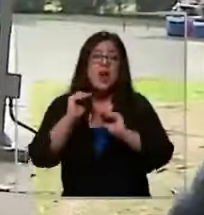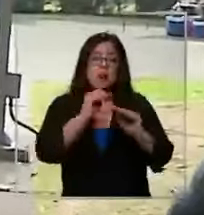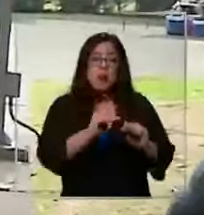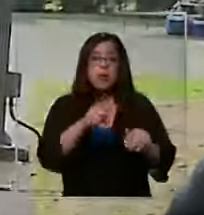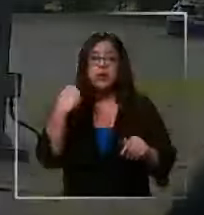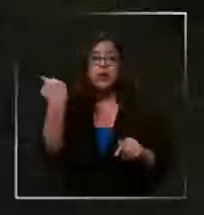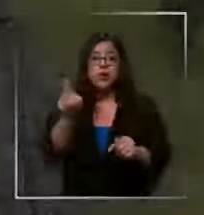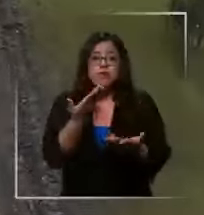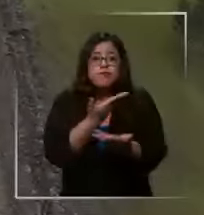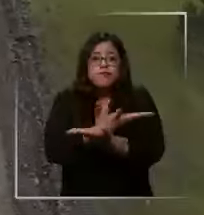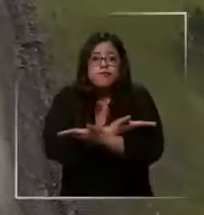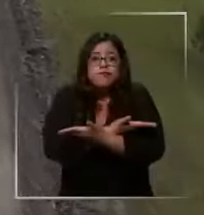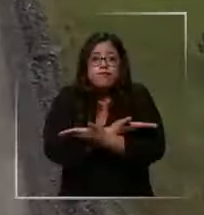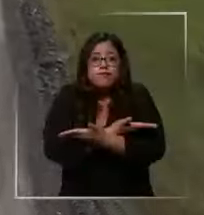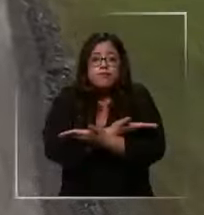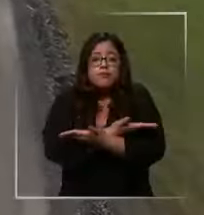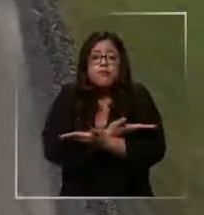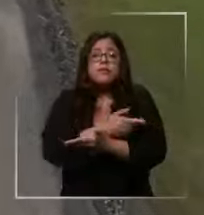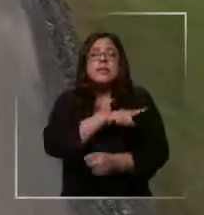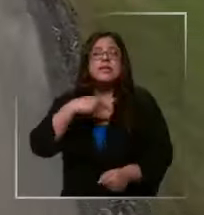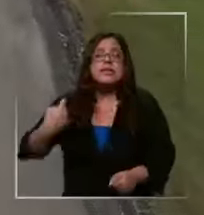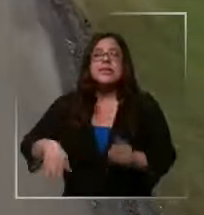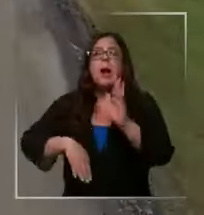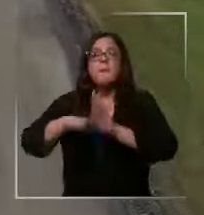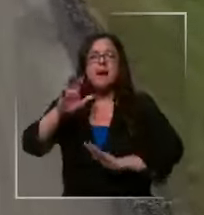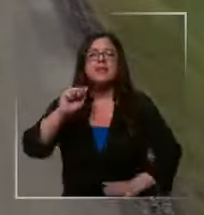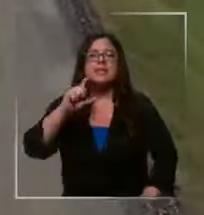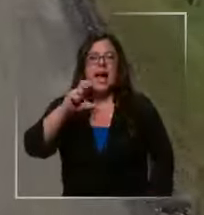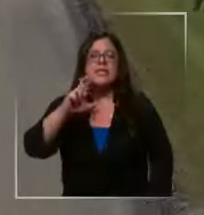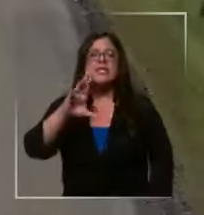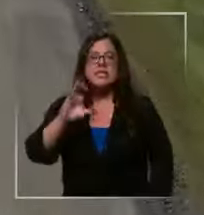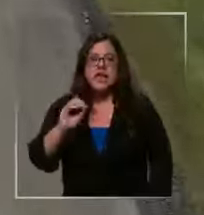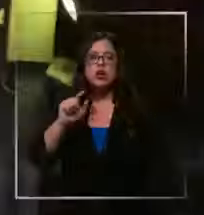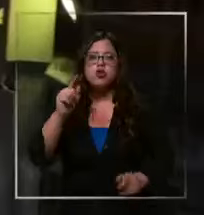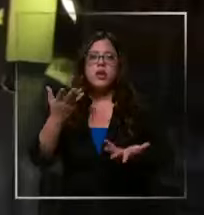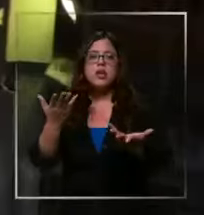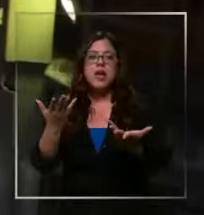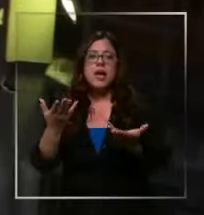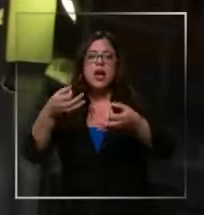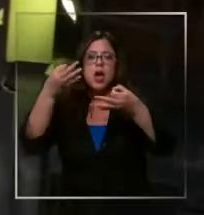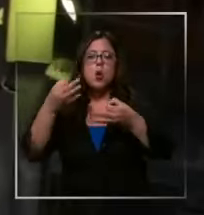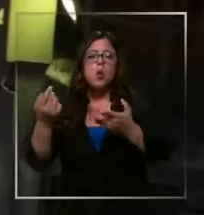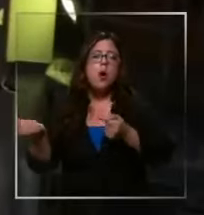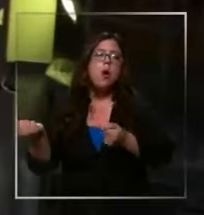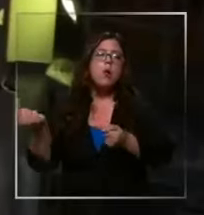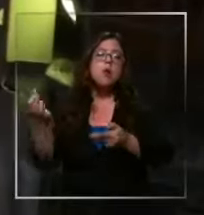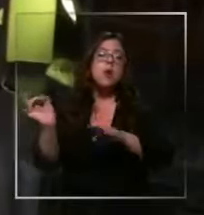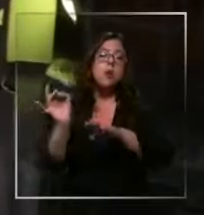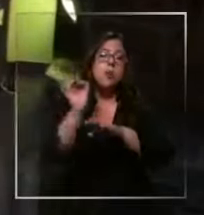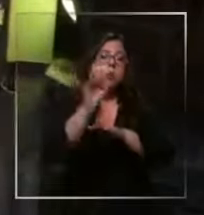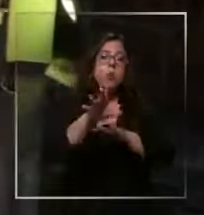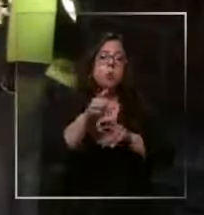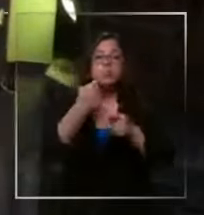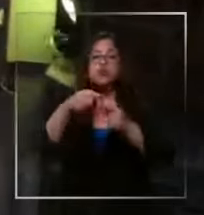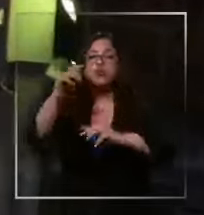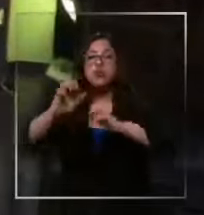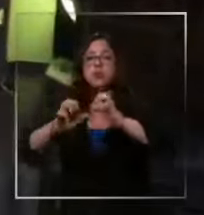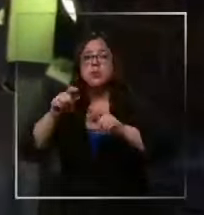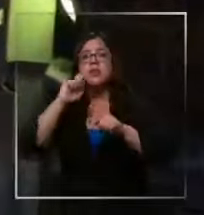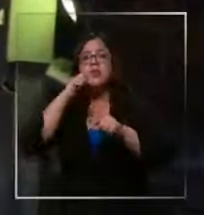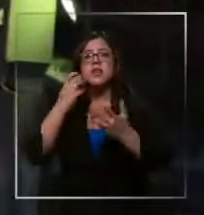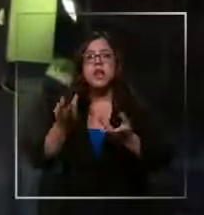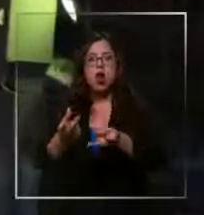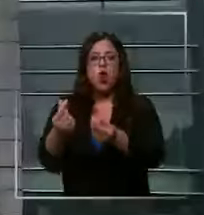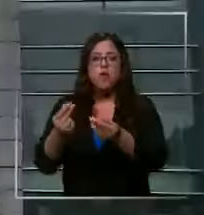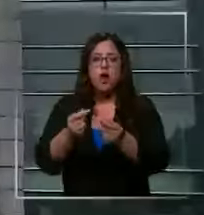nosotros estamos de brazos cruzados. China está produciendo más acero del que consume y enviando el excedente al mercado internacional con dumping, es decir, bajo